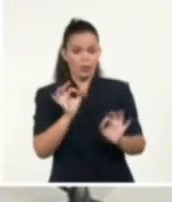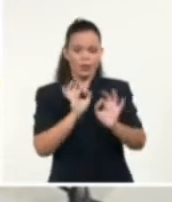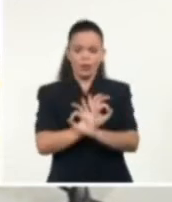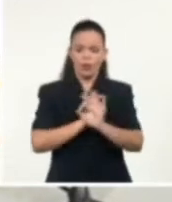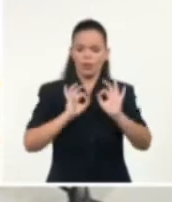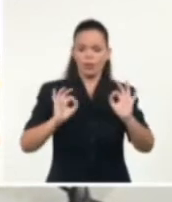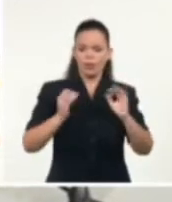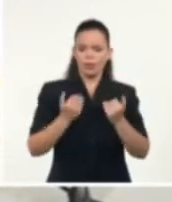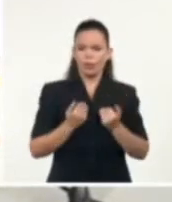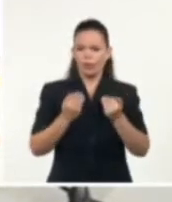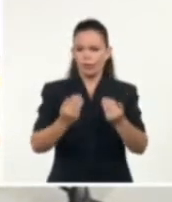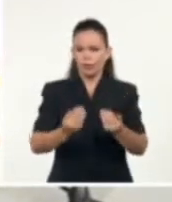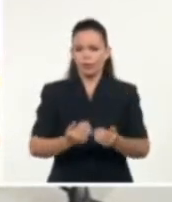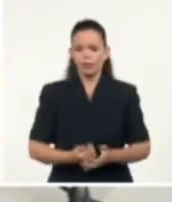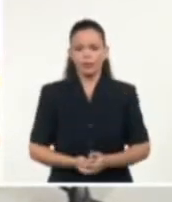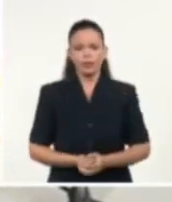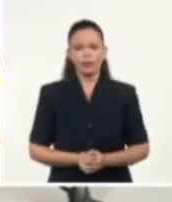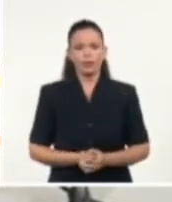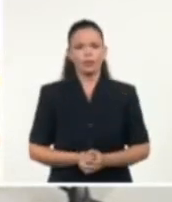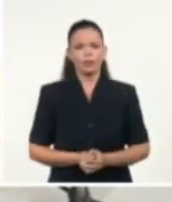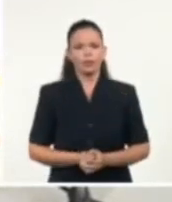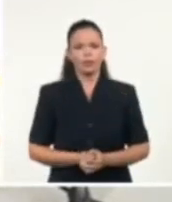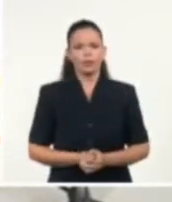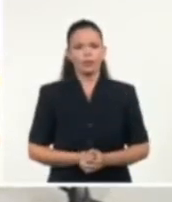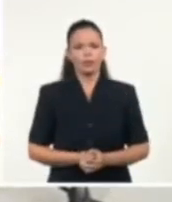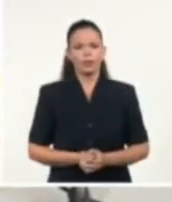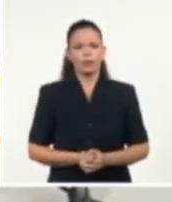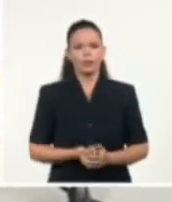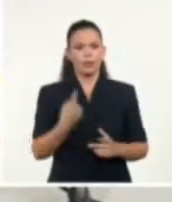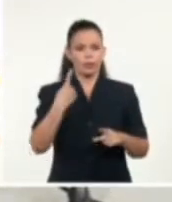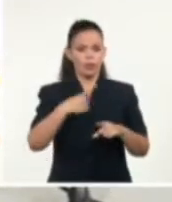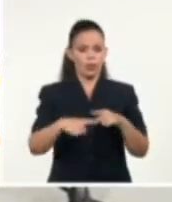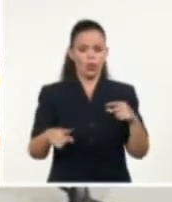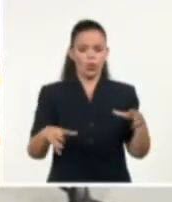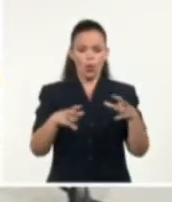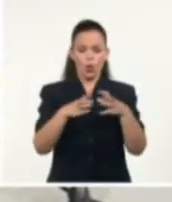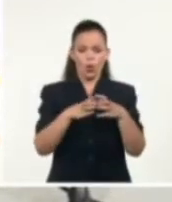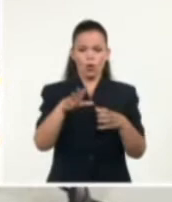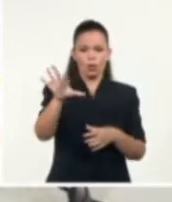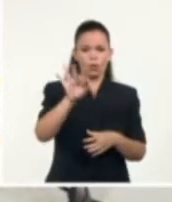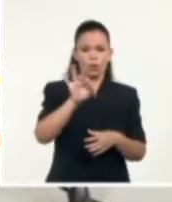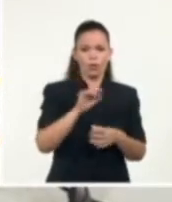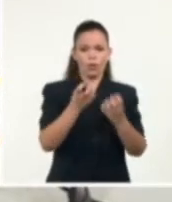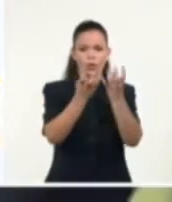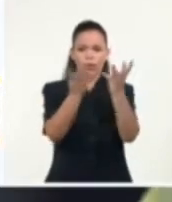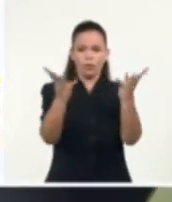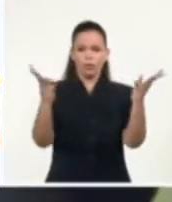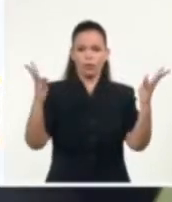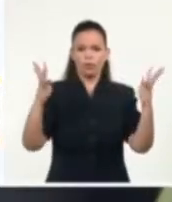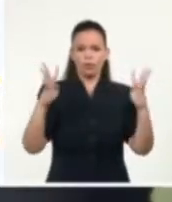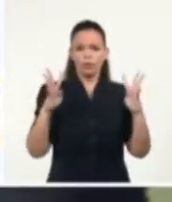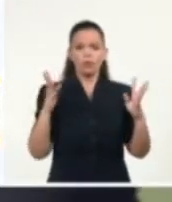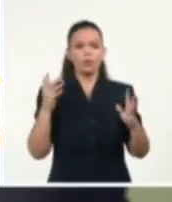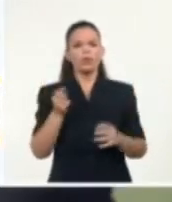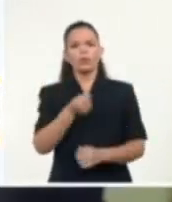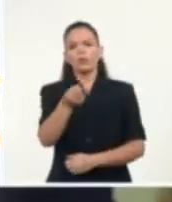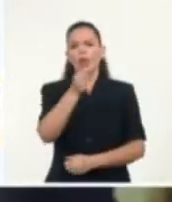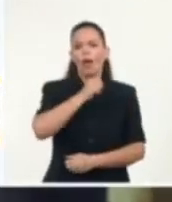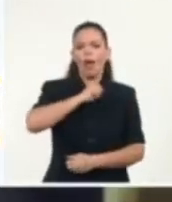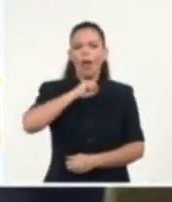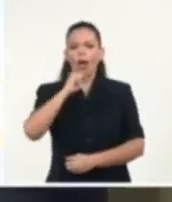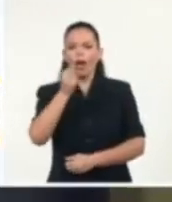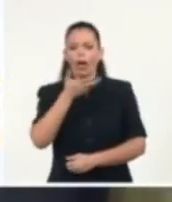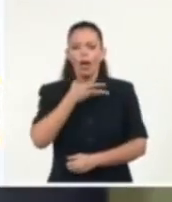estará dirigido por Lisandra Rodríguez. Ensemble vocal Luna, telamaestra Maribel Nodarse, el coro de la empresa de telecomunicaciones de Cuba